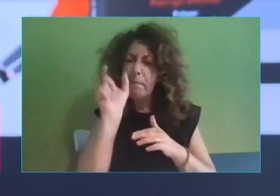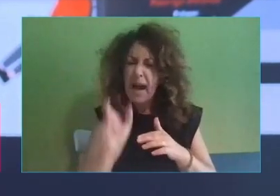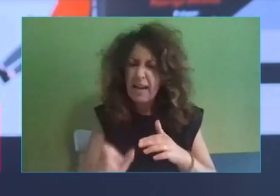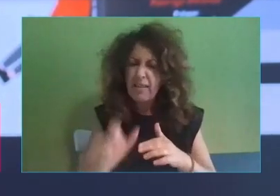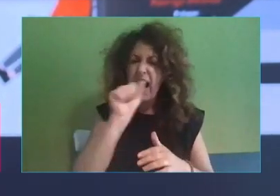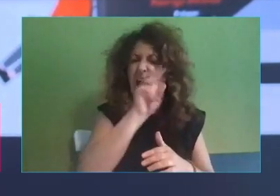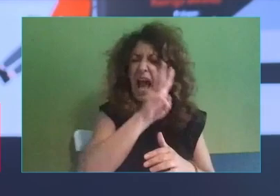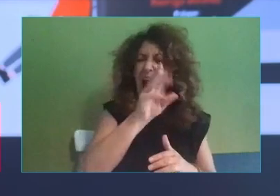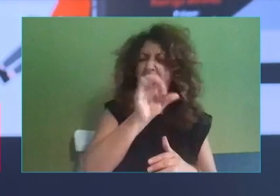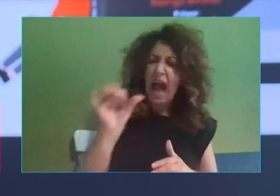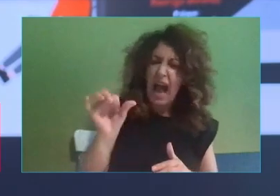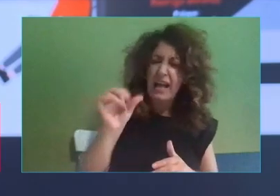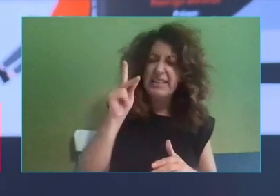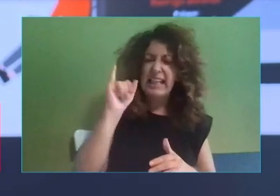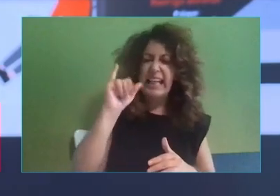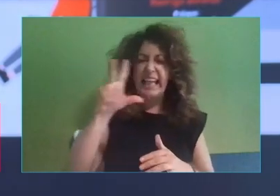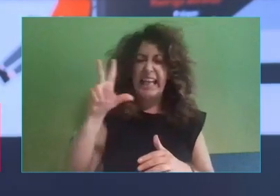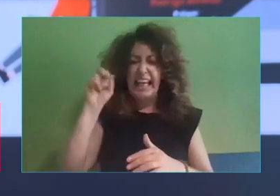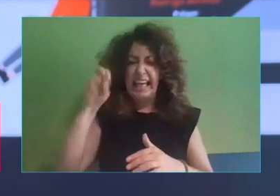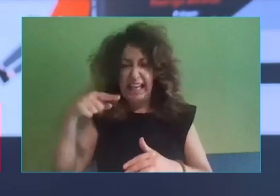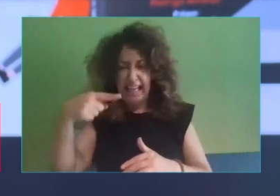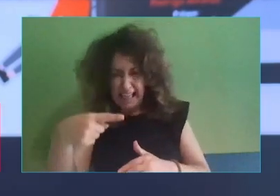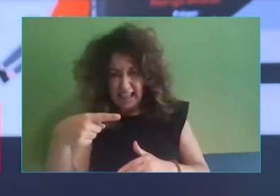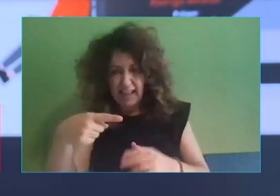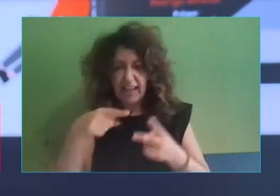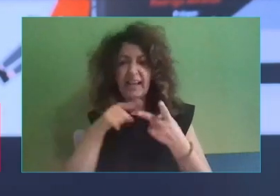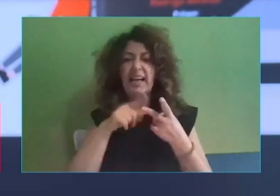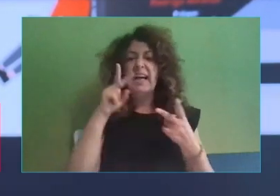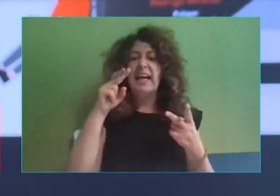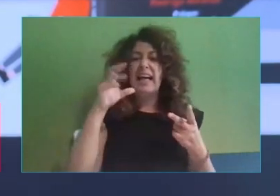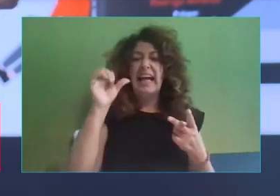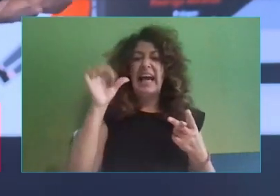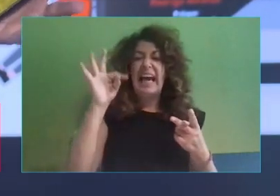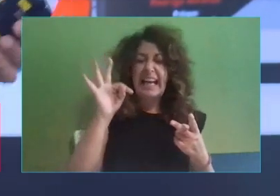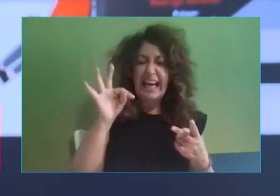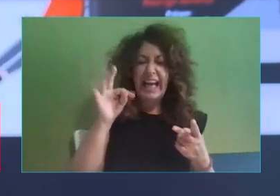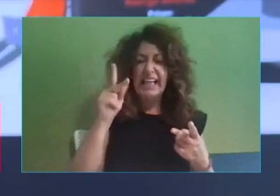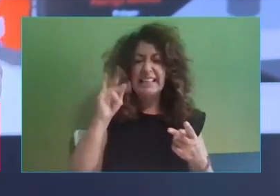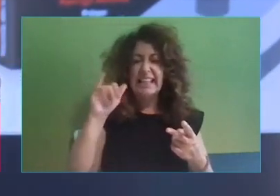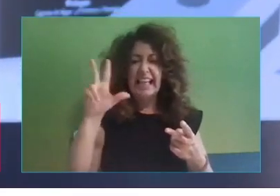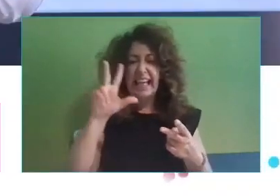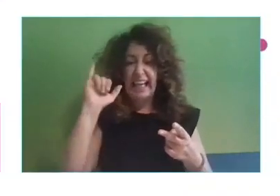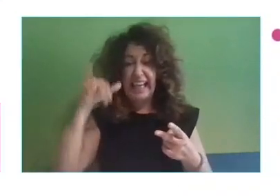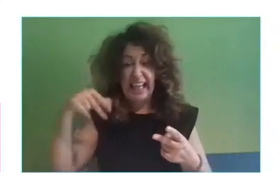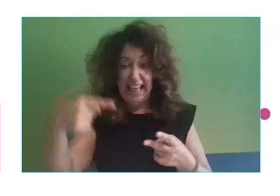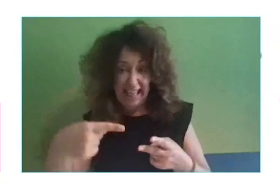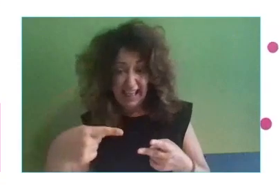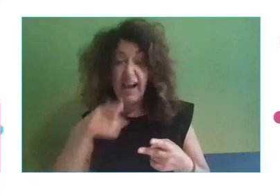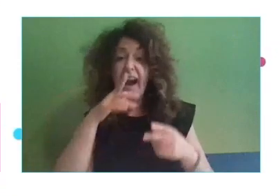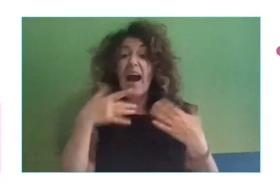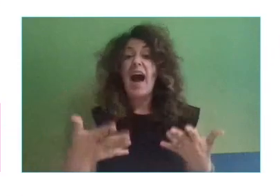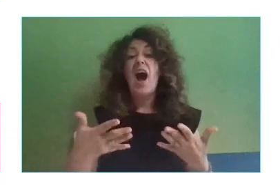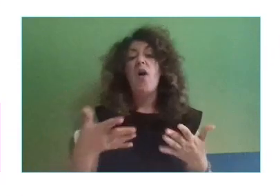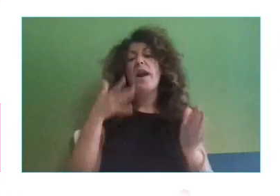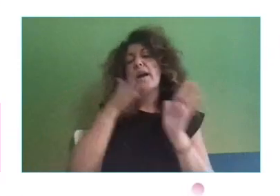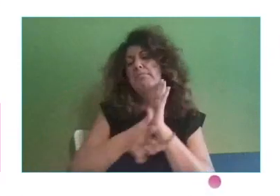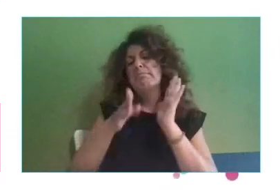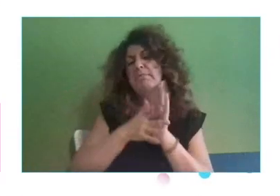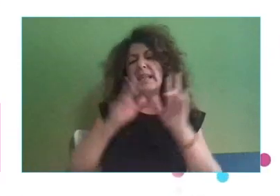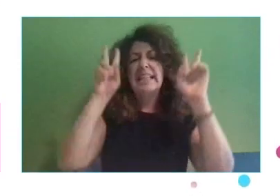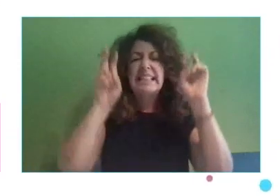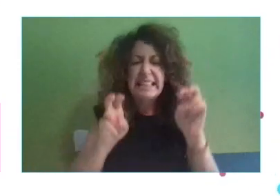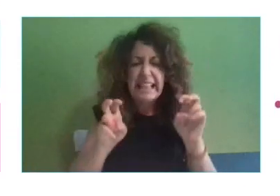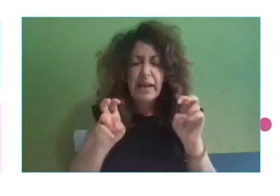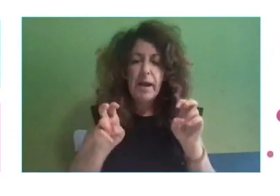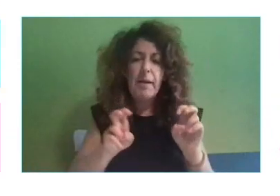todas esas cosas. Yo os voy a hablar de personas y la verdad que suena un poco mal hacer autopromoción en un momento como este,